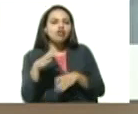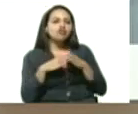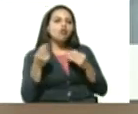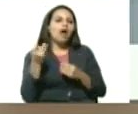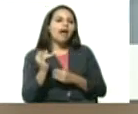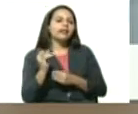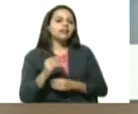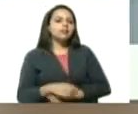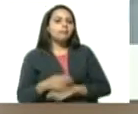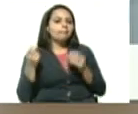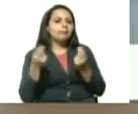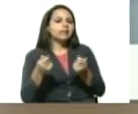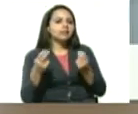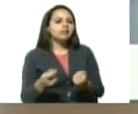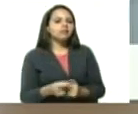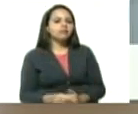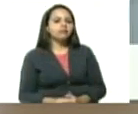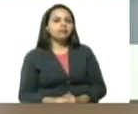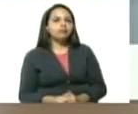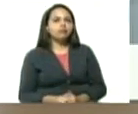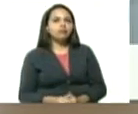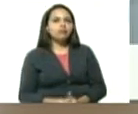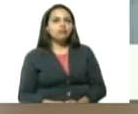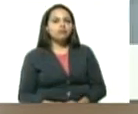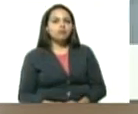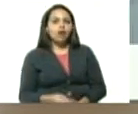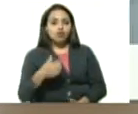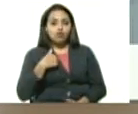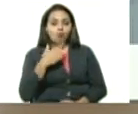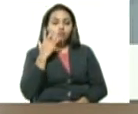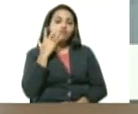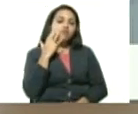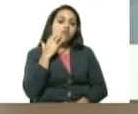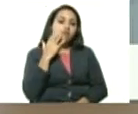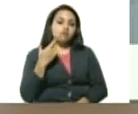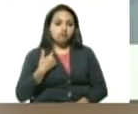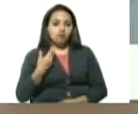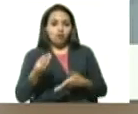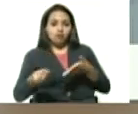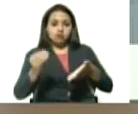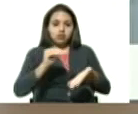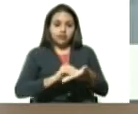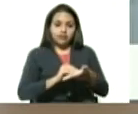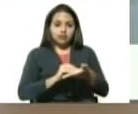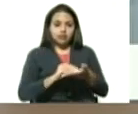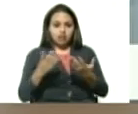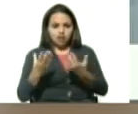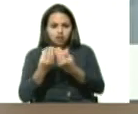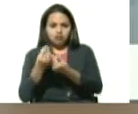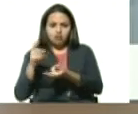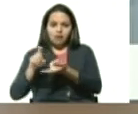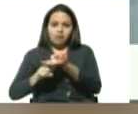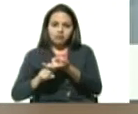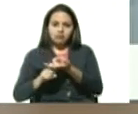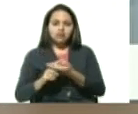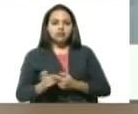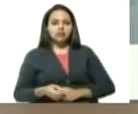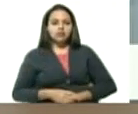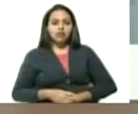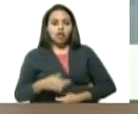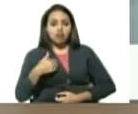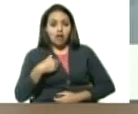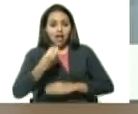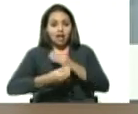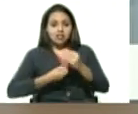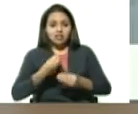alertas, yo por ejemplo he vuelto y lo recomiendo con Cilia, hemos retomado un nuevo